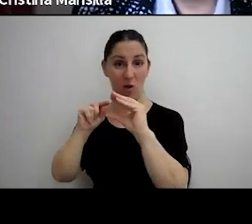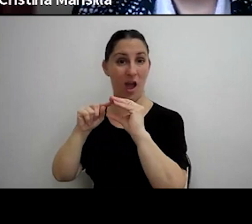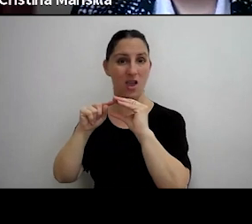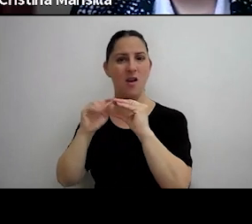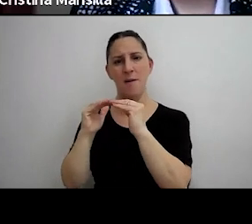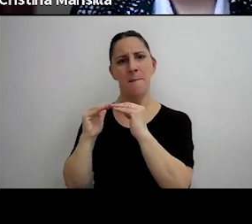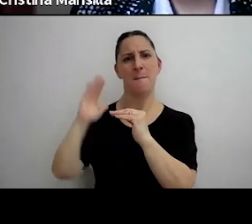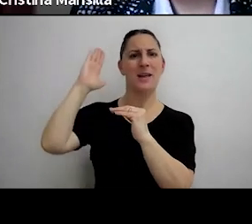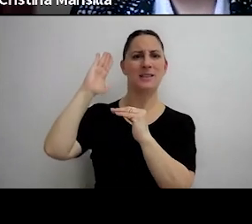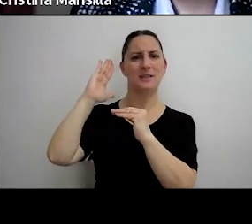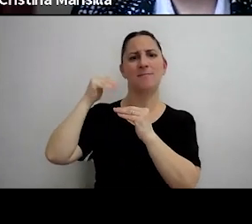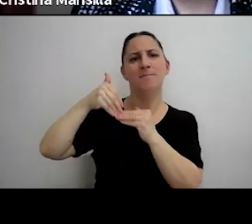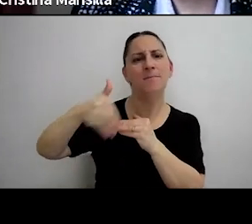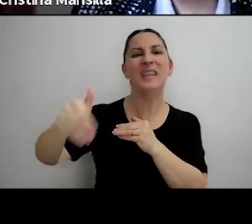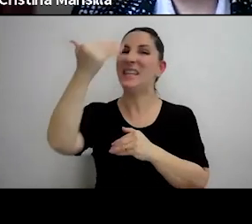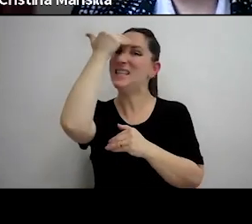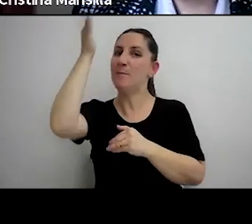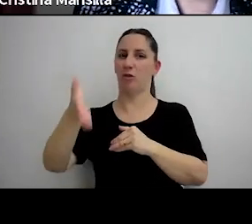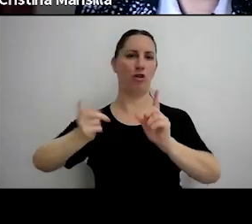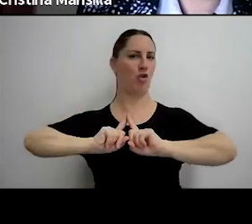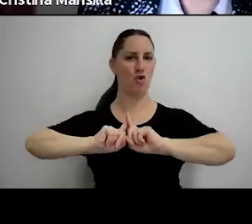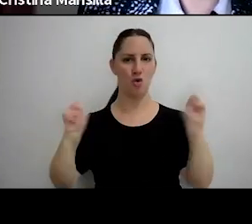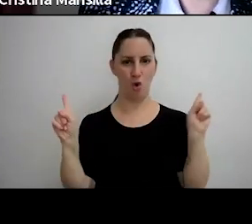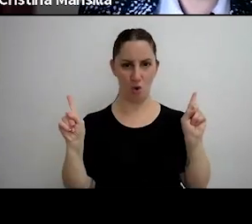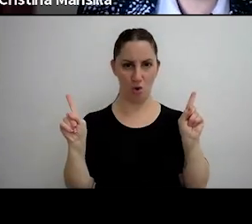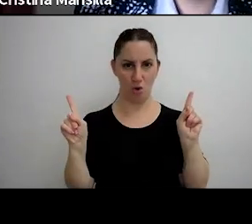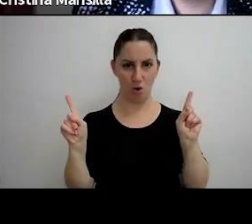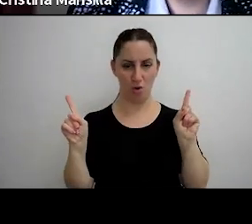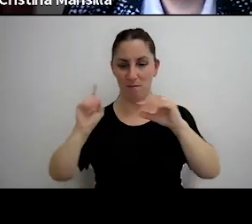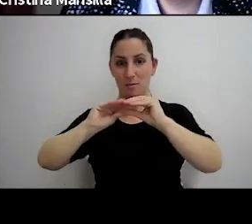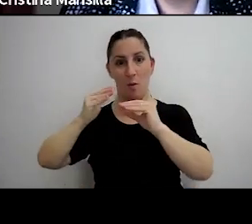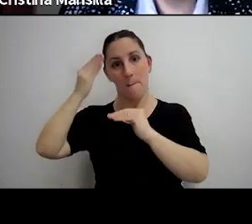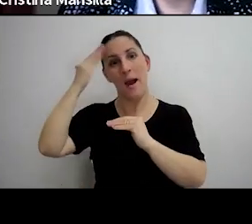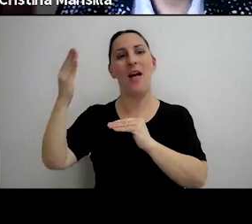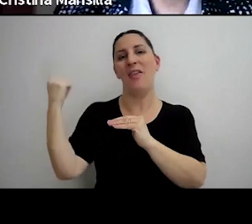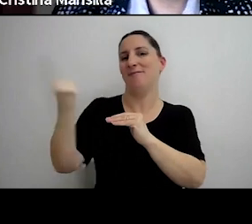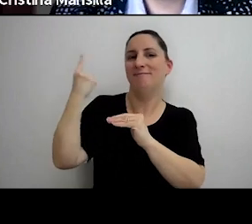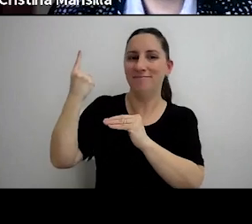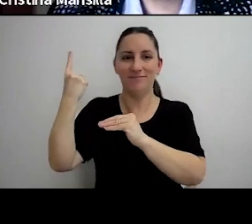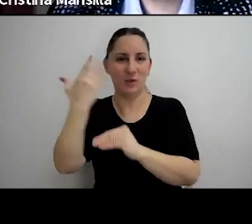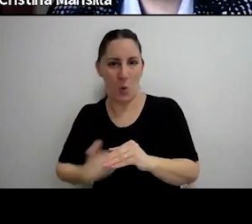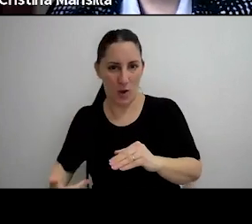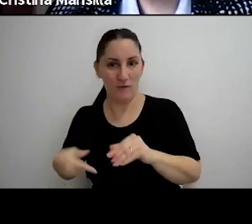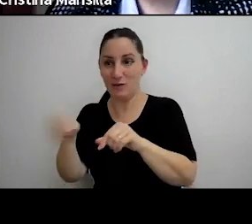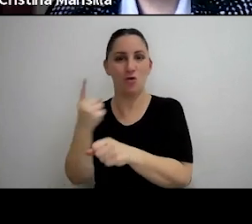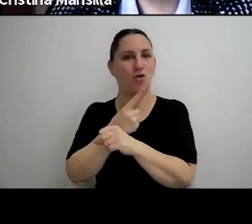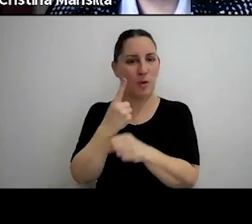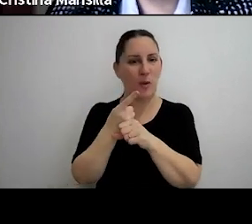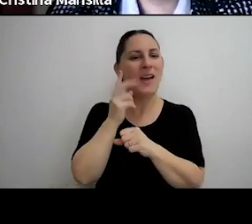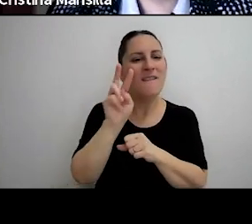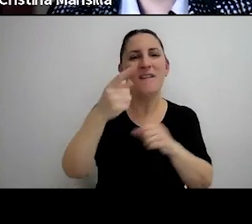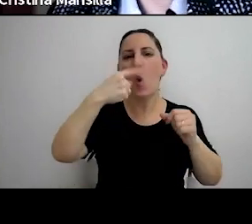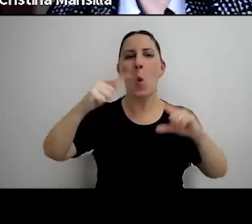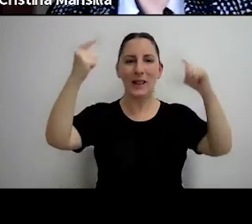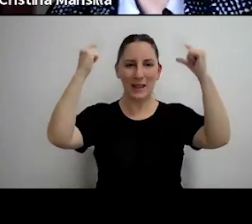como pago a cuenta el 15% de las contribuciones patronales, que es lo que ustedes ven en la última